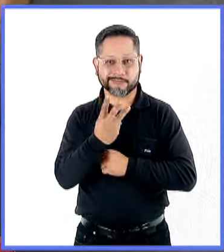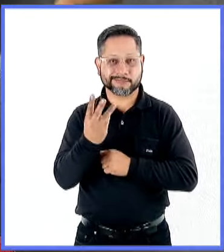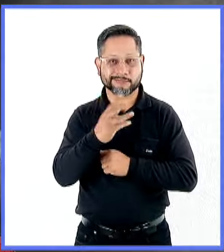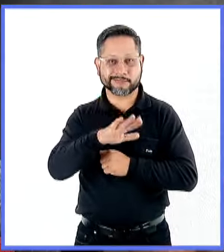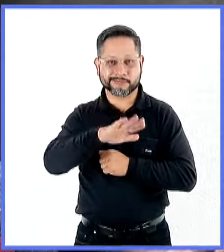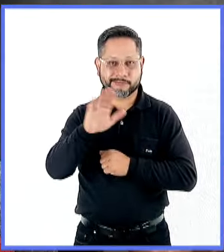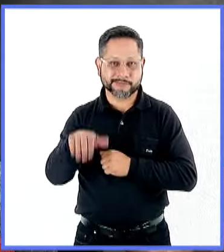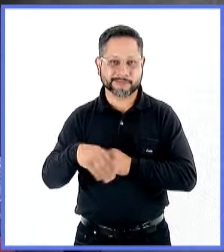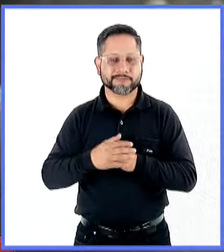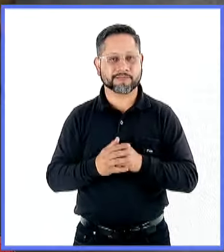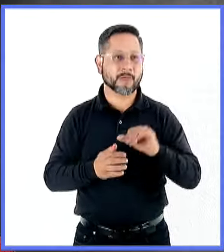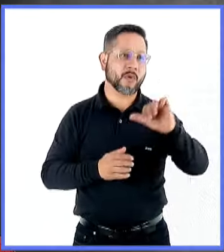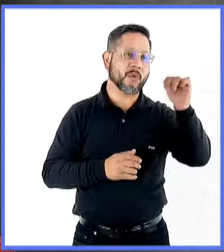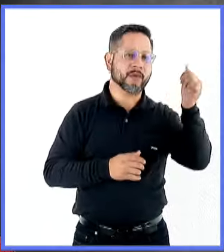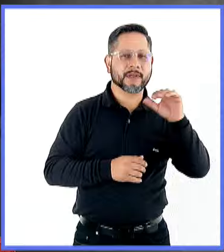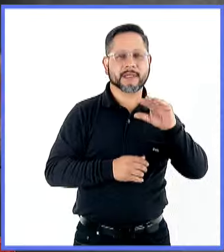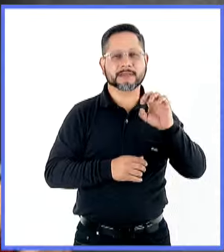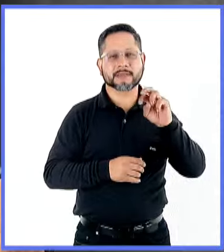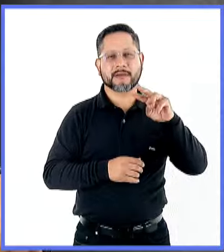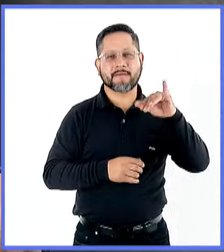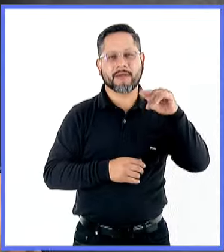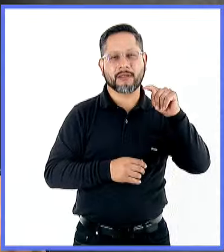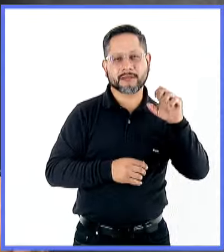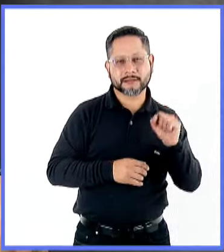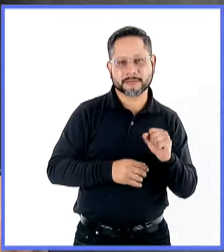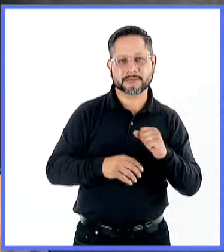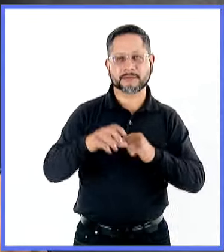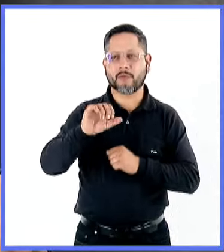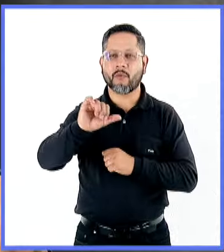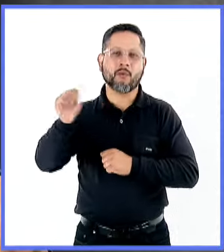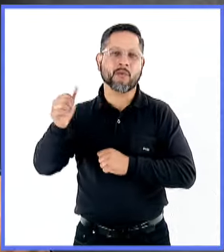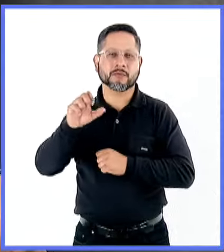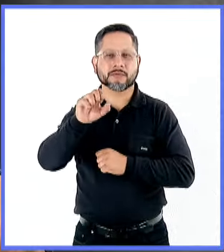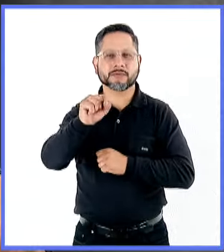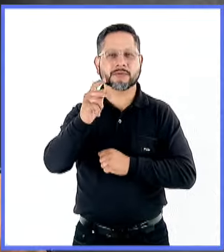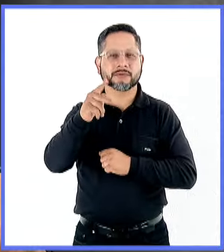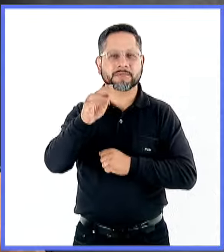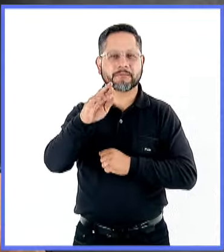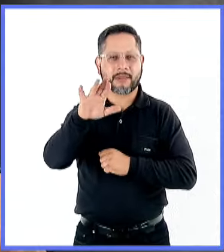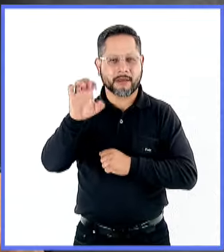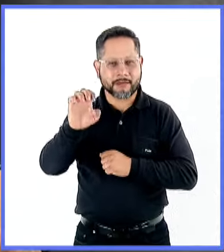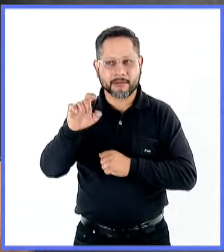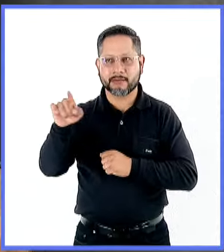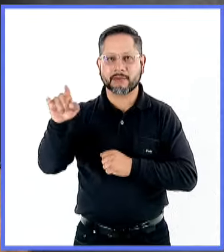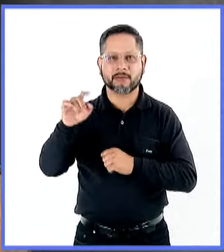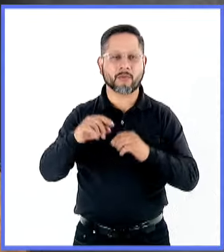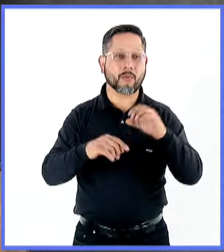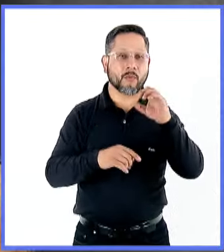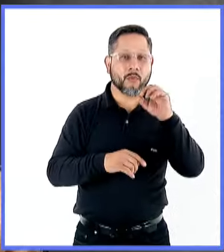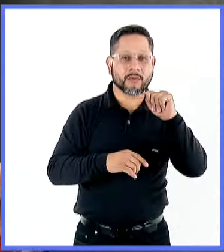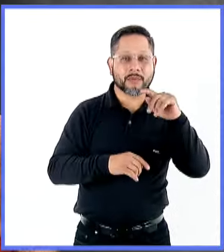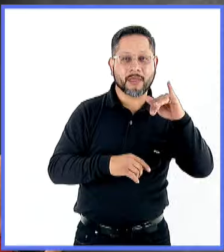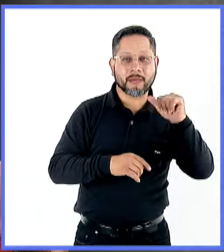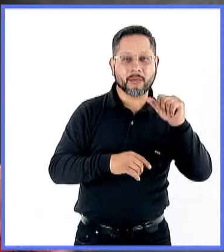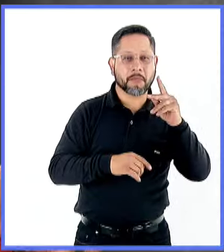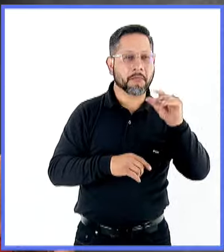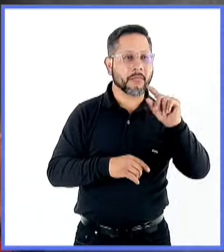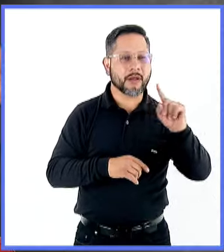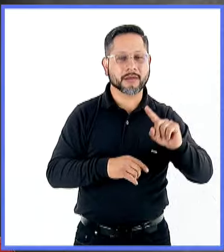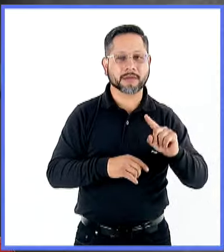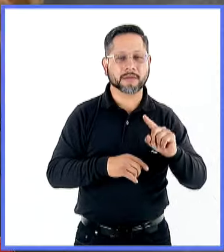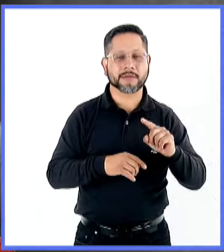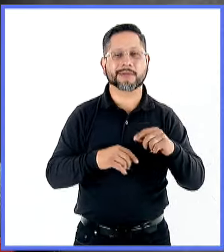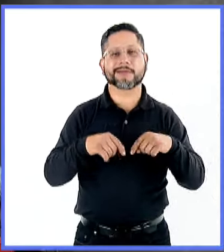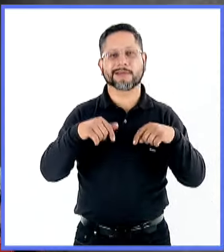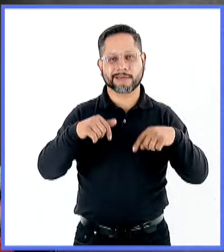Cervantes o de Shakespeare, o bien el centenario de Fuentes o de Octavio Paz, etc. Este